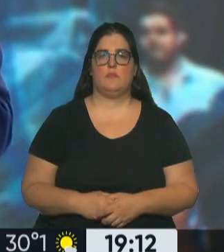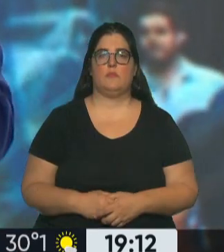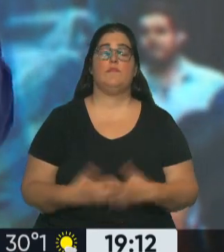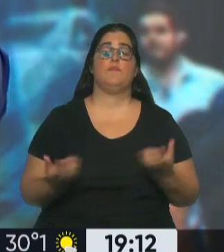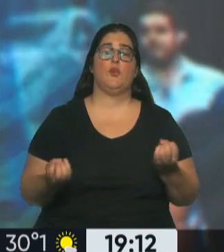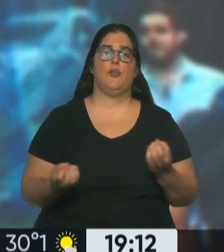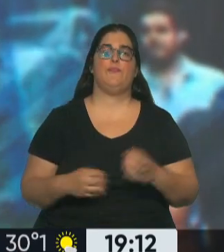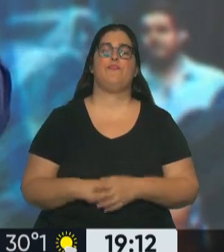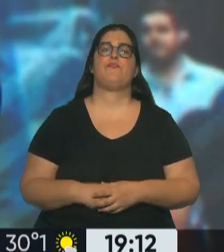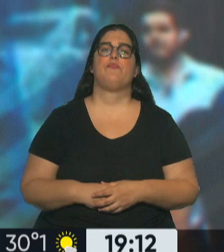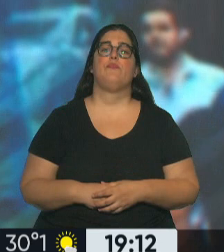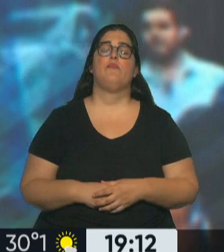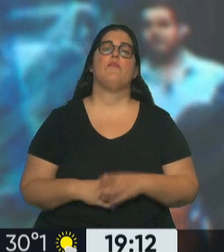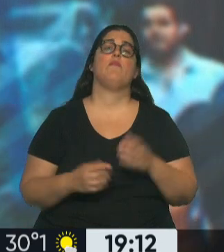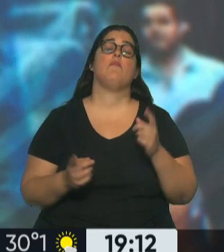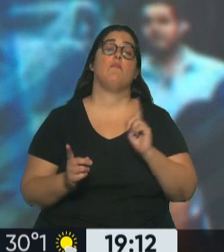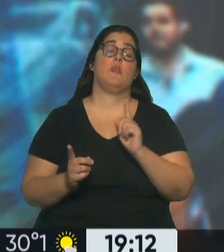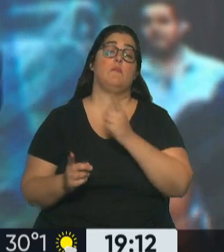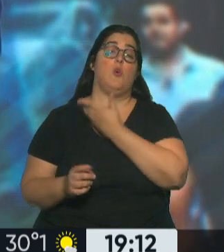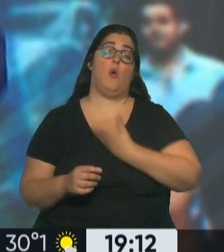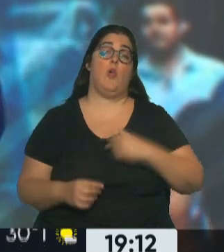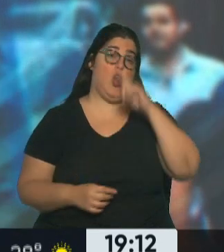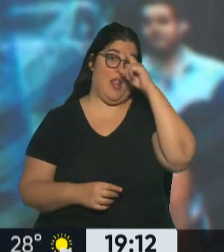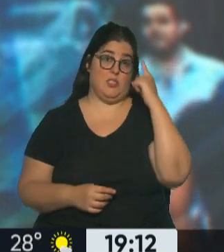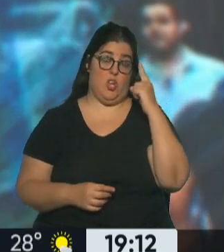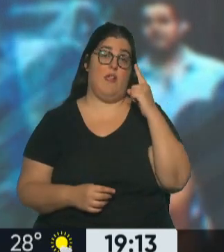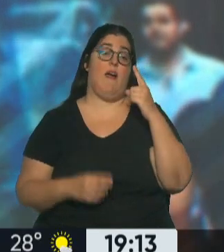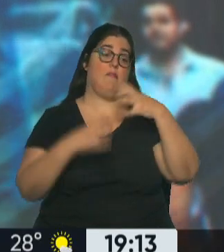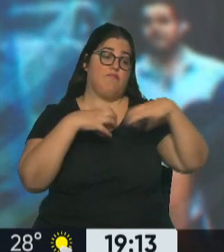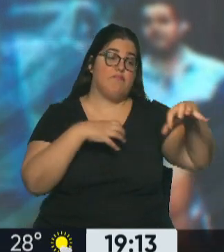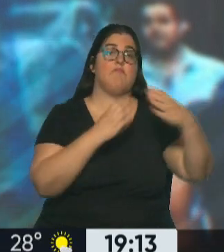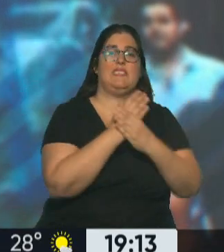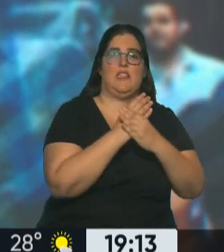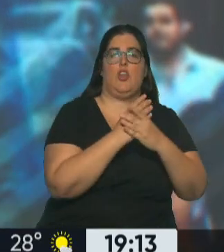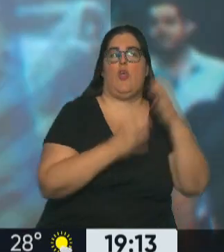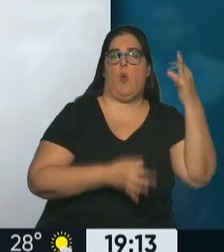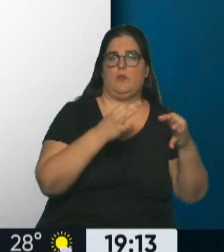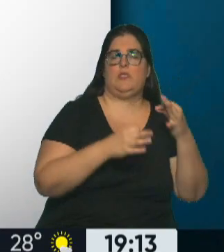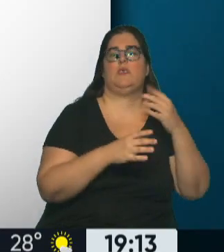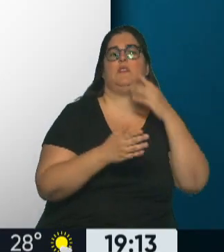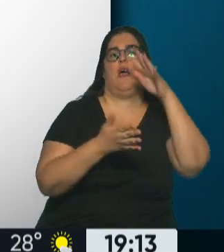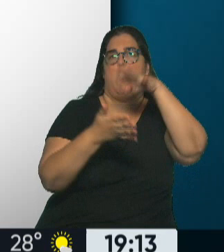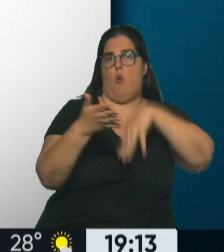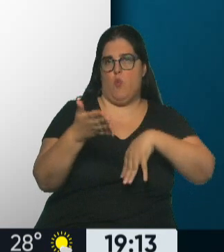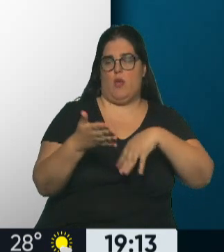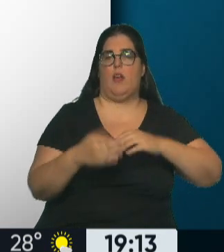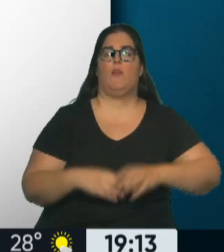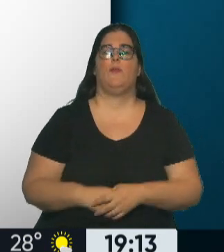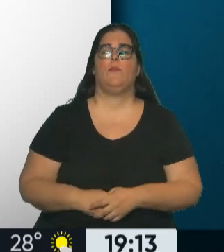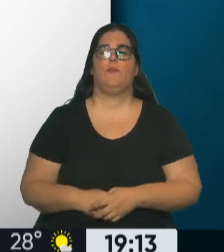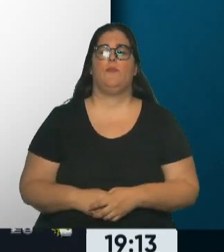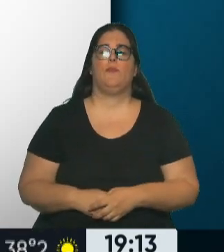Bueno, a propósito y a partir, el Gobierno Nacional, a través del Ministerio de Justicia, ha emitido un comunicado. Lo leemos